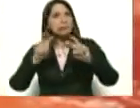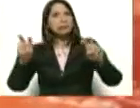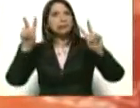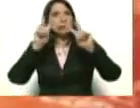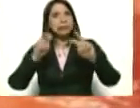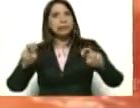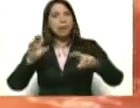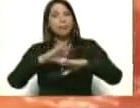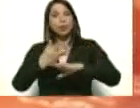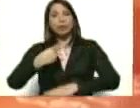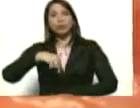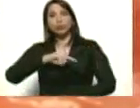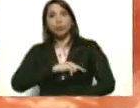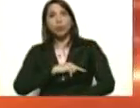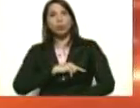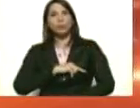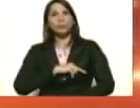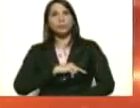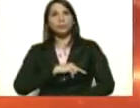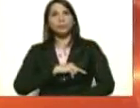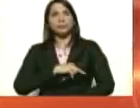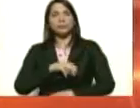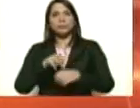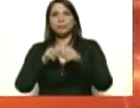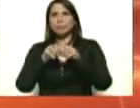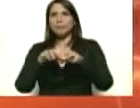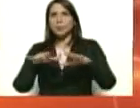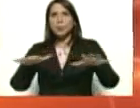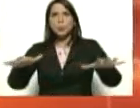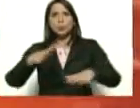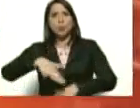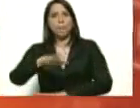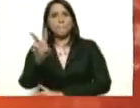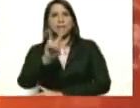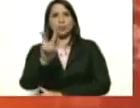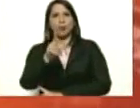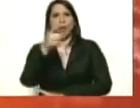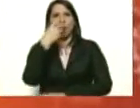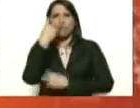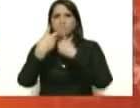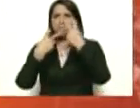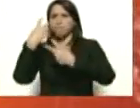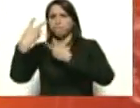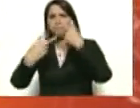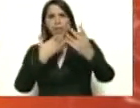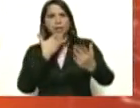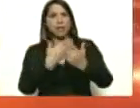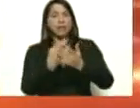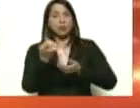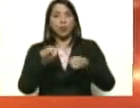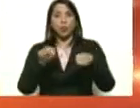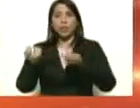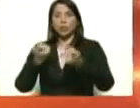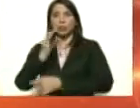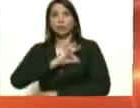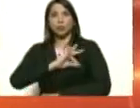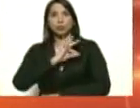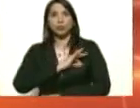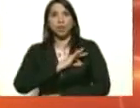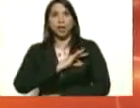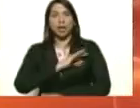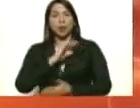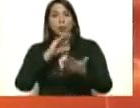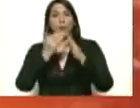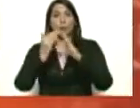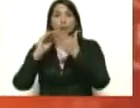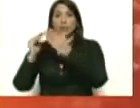porque estamos justamente distribuidos en todo el territorio nacional y gracias a la Contraloría Social. Fue la comunidad